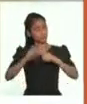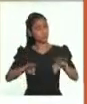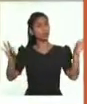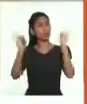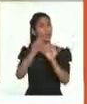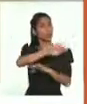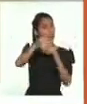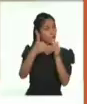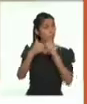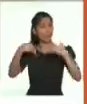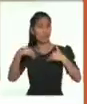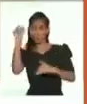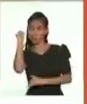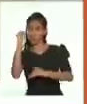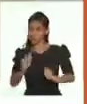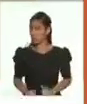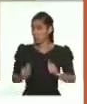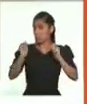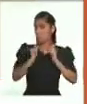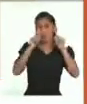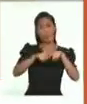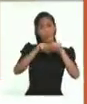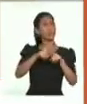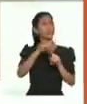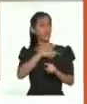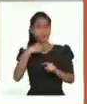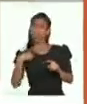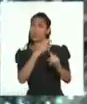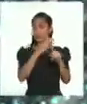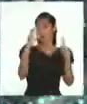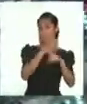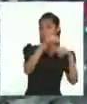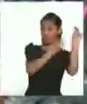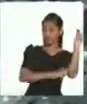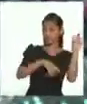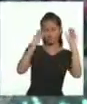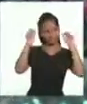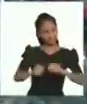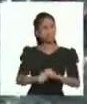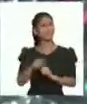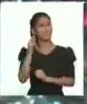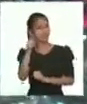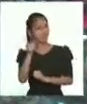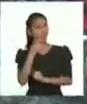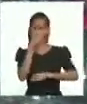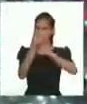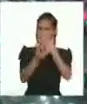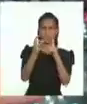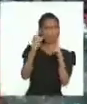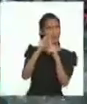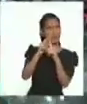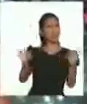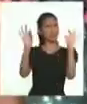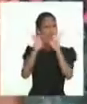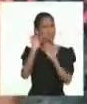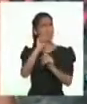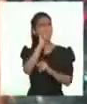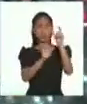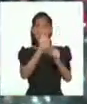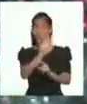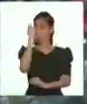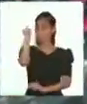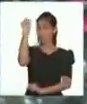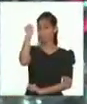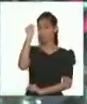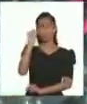nuestras tradiciones, siempre y cuando se respeten los derechos de las otras personas. Edwin, has dicho una palabra muy importante, el derecho.